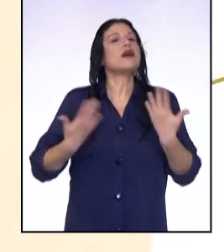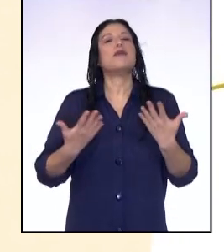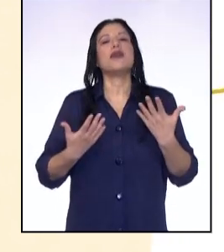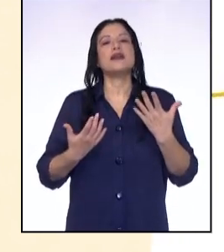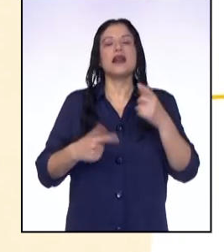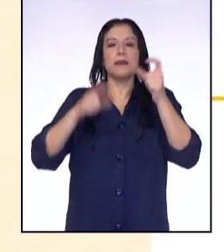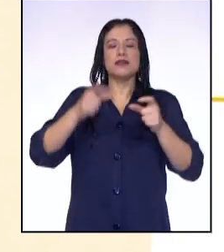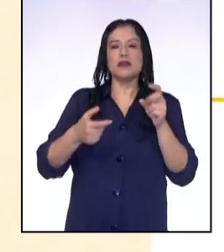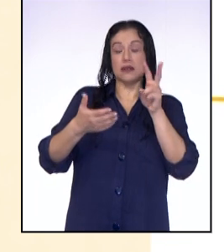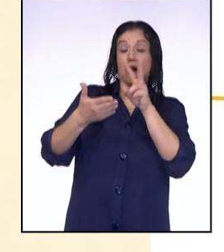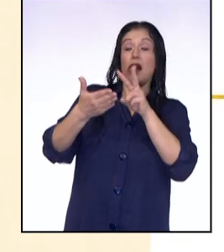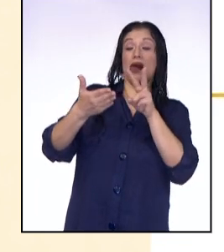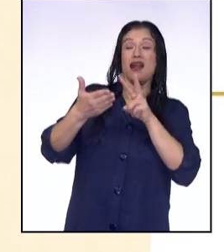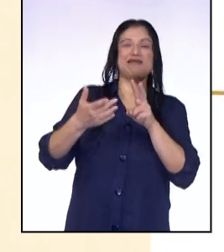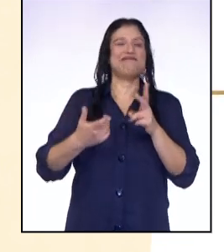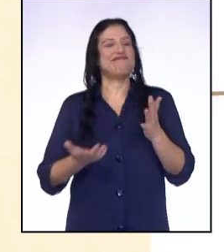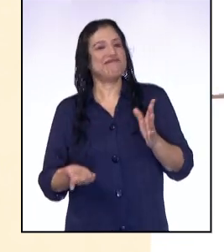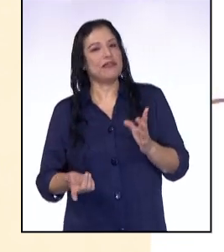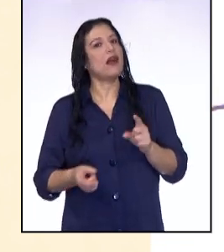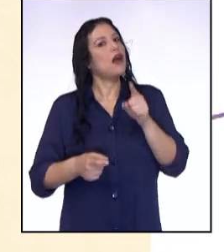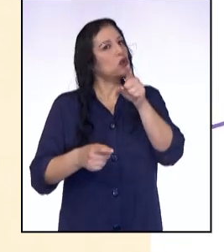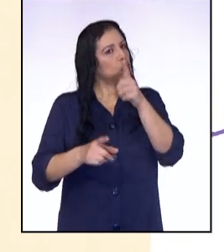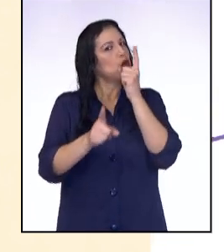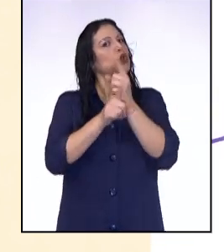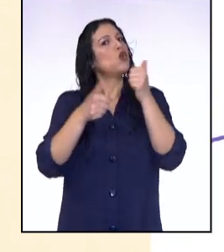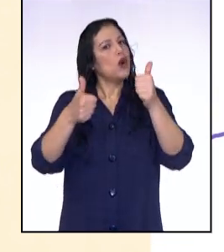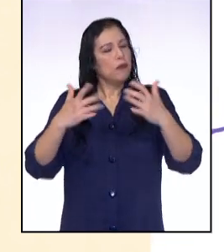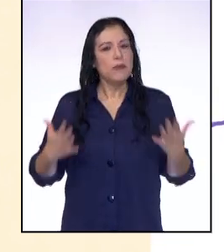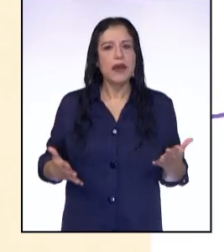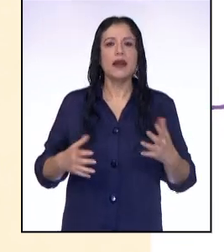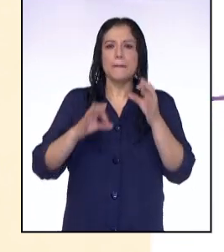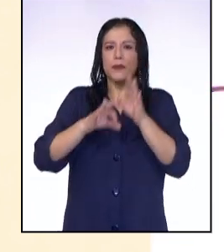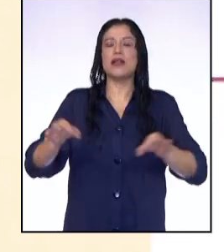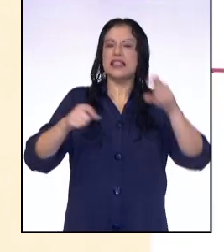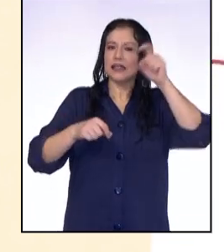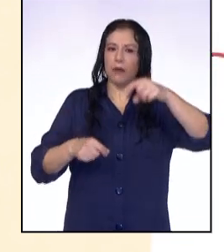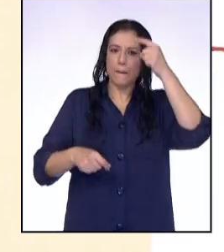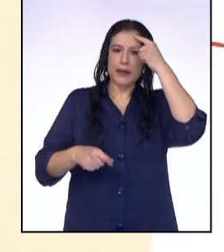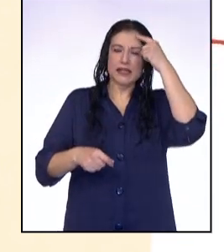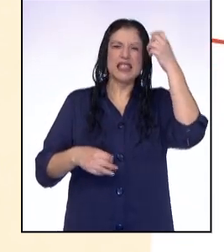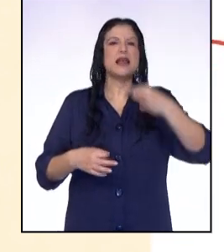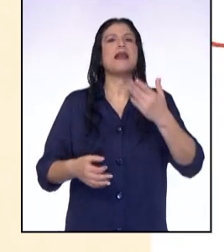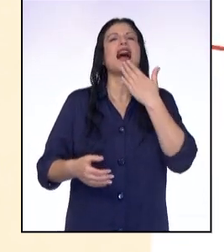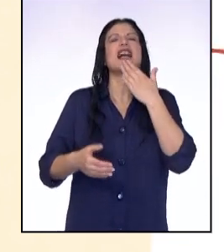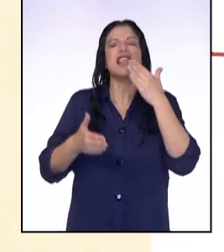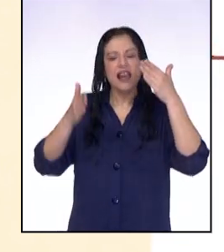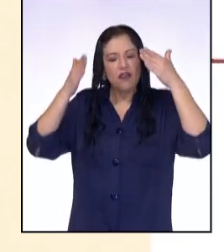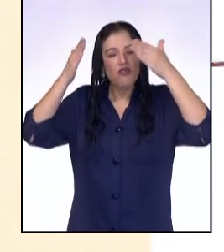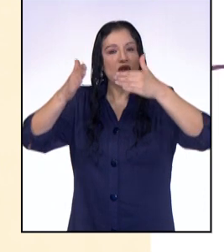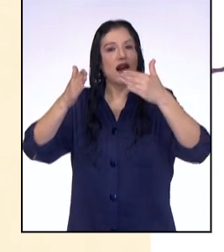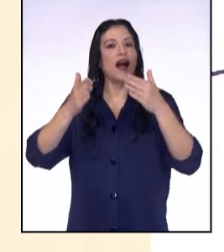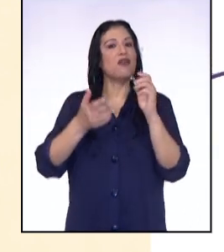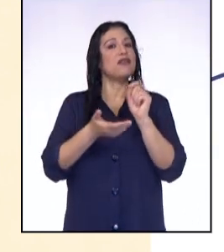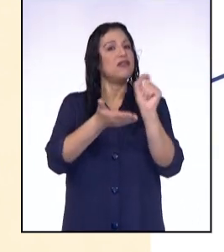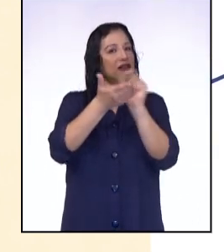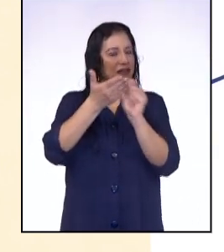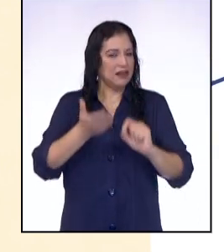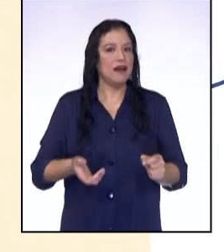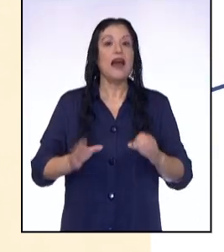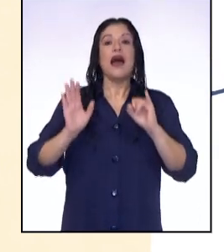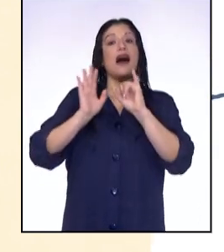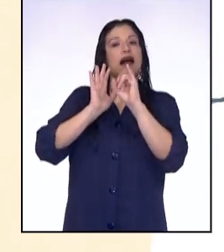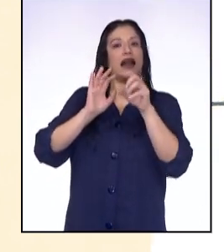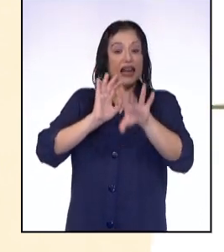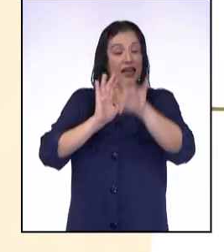desmotivar a los destinatarios. Acaba de decir algo importante. Hay que pensar en todo momento en nuestros destinatarios. Al elegir las